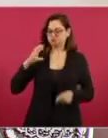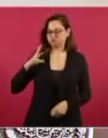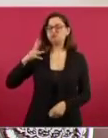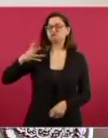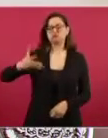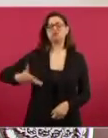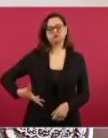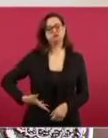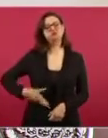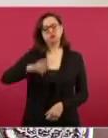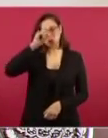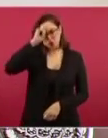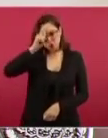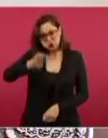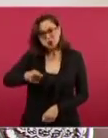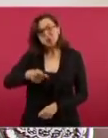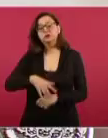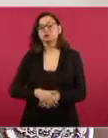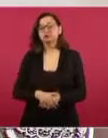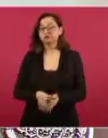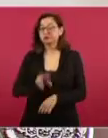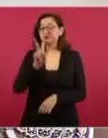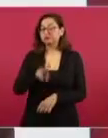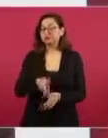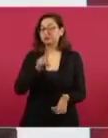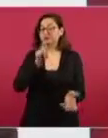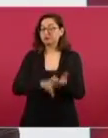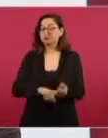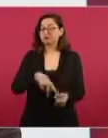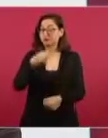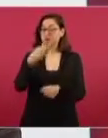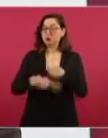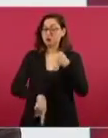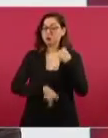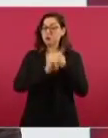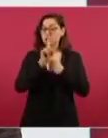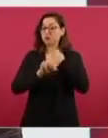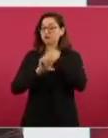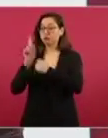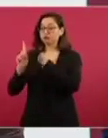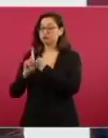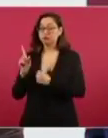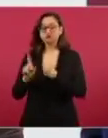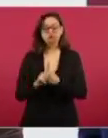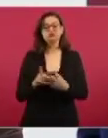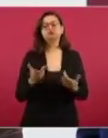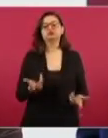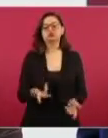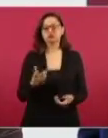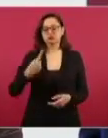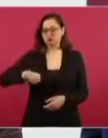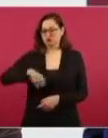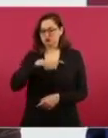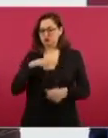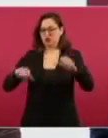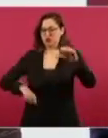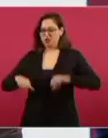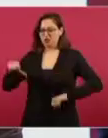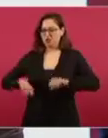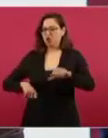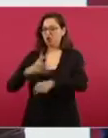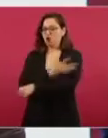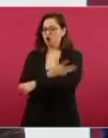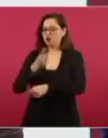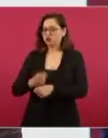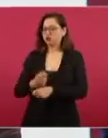riesgos que lleva esta labor al desarrollar la actividad con sentido crítico, sin censura, sin temor a que las palabras